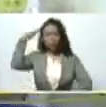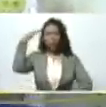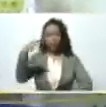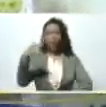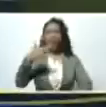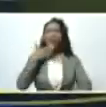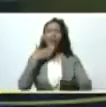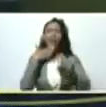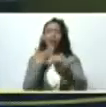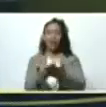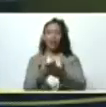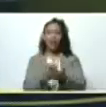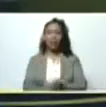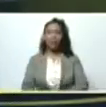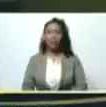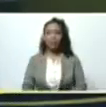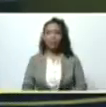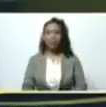muchísimas gracias